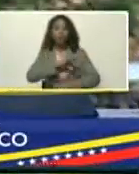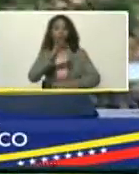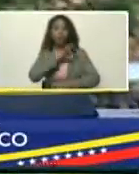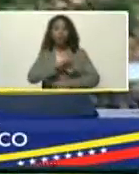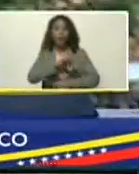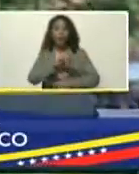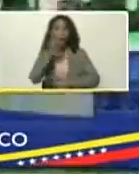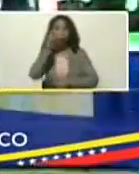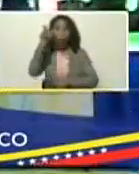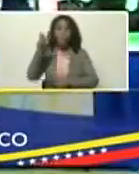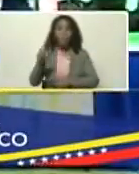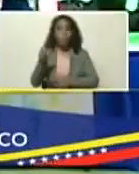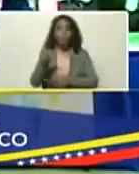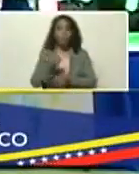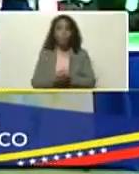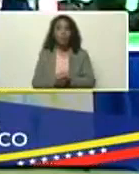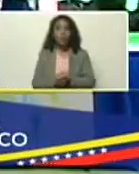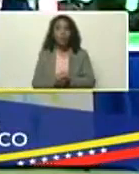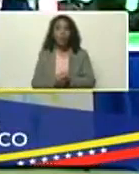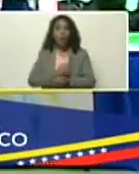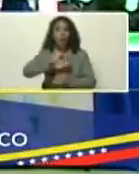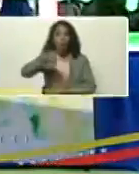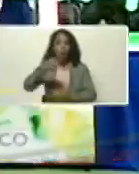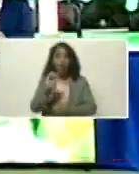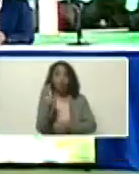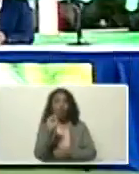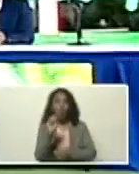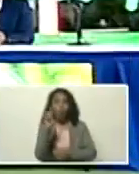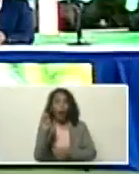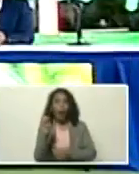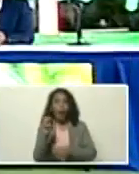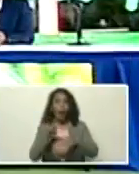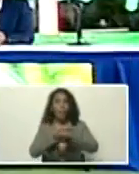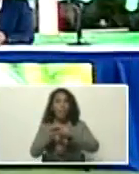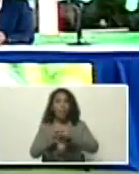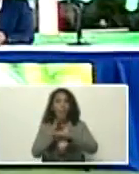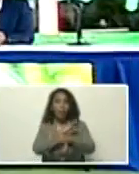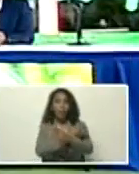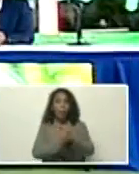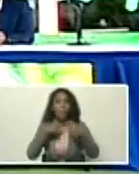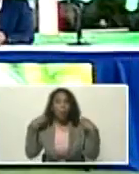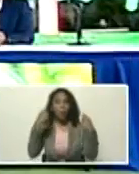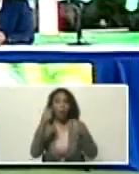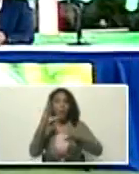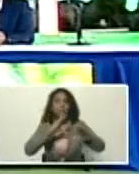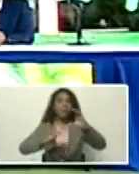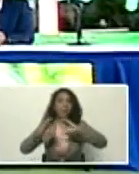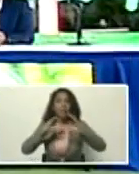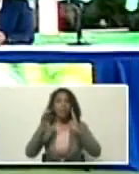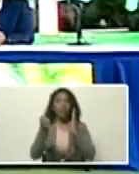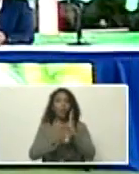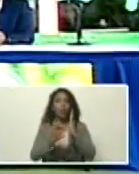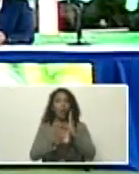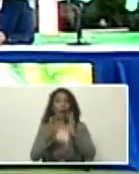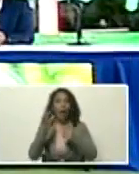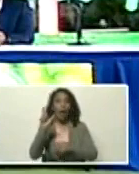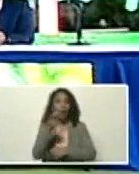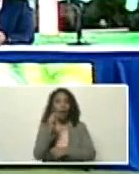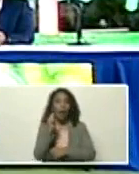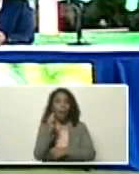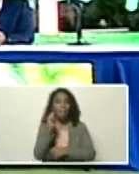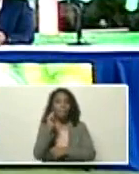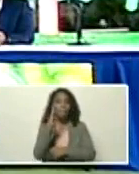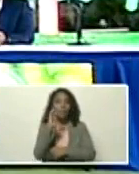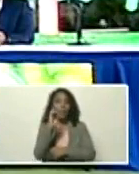Josué Alejandro, Lorca Vega, la ministra, del poder popular, para ciencia y tecnología, Gabriela Jiménez